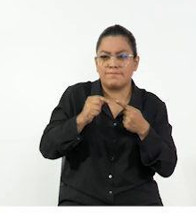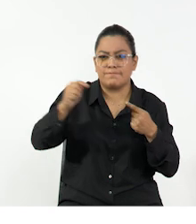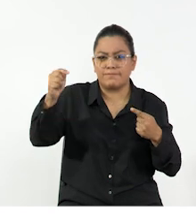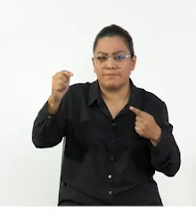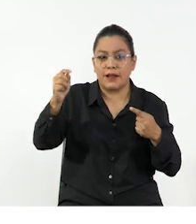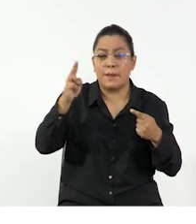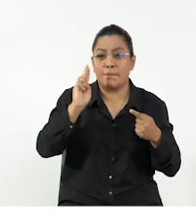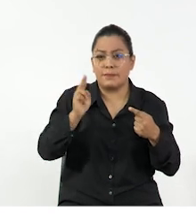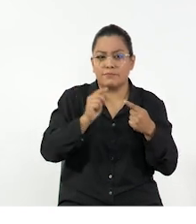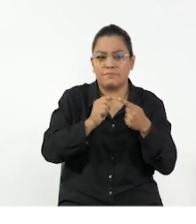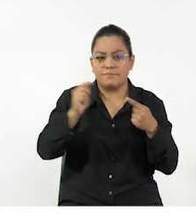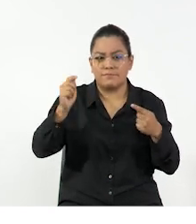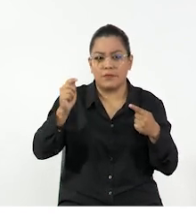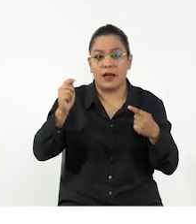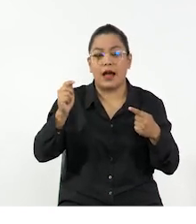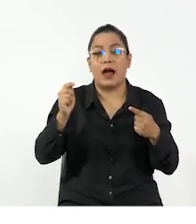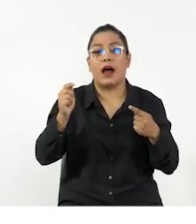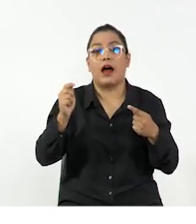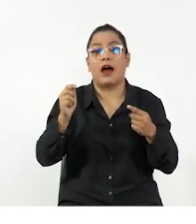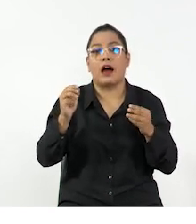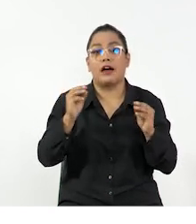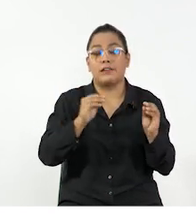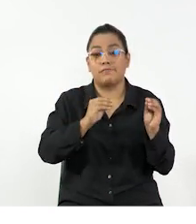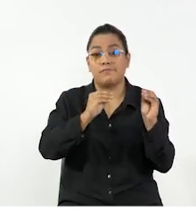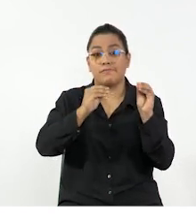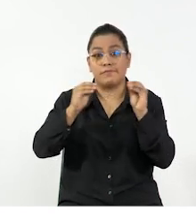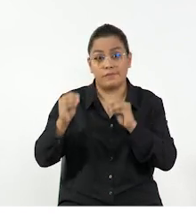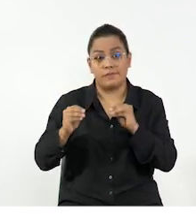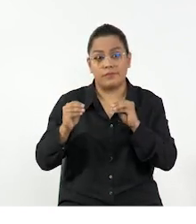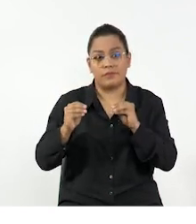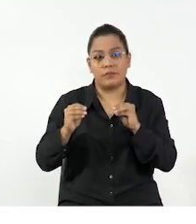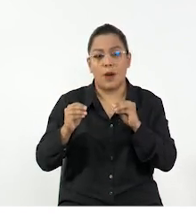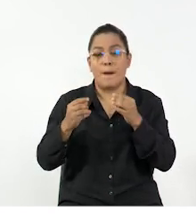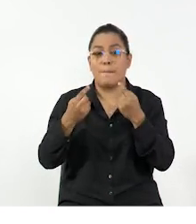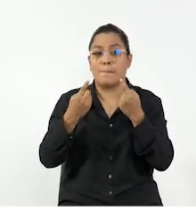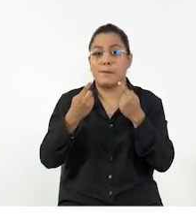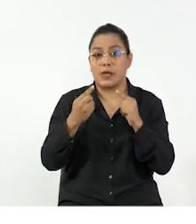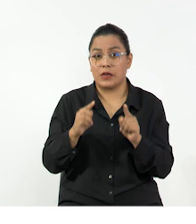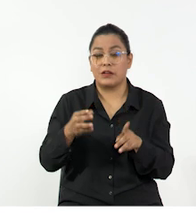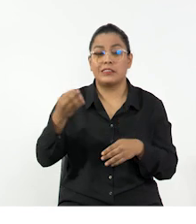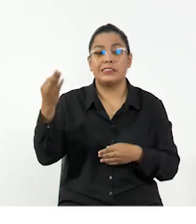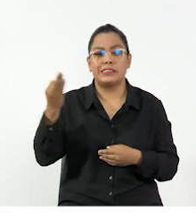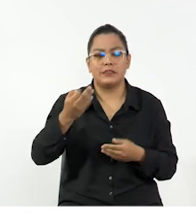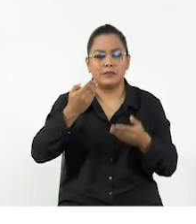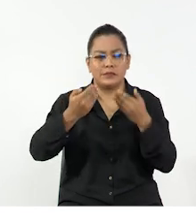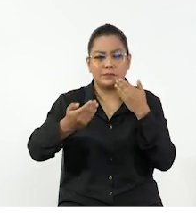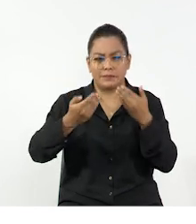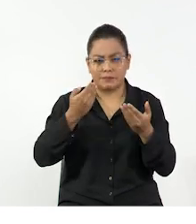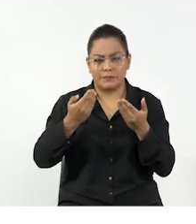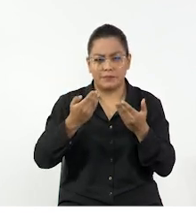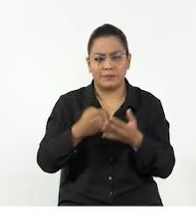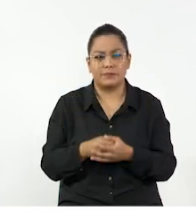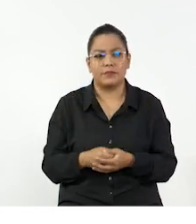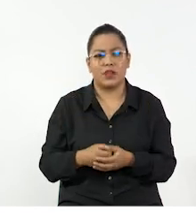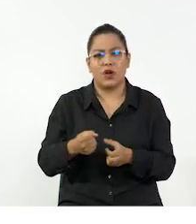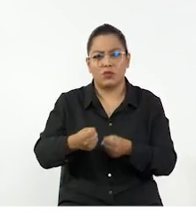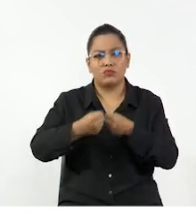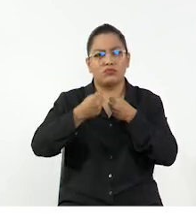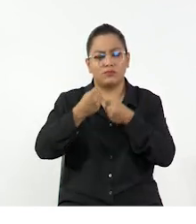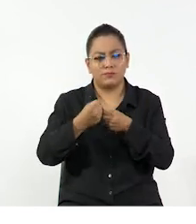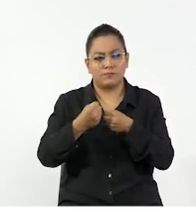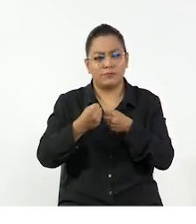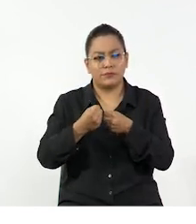aceleración en la misma dirección y sentido a la fuerza, y esto producirá un cambio en la velocidad del cuerpo. Sin embargo, es necesario